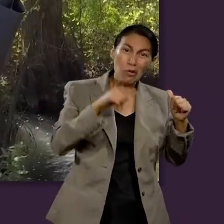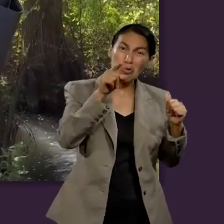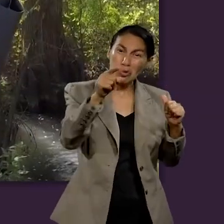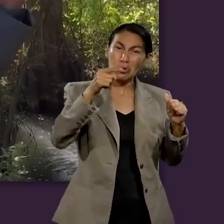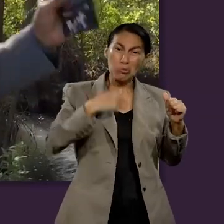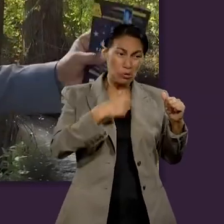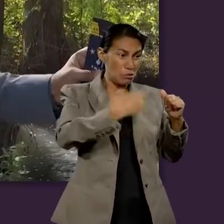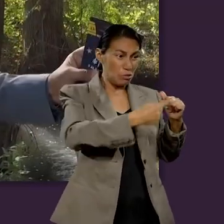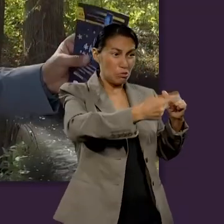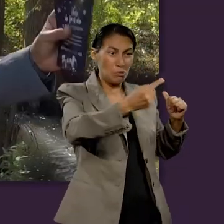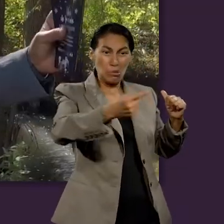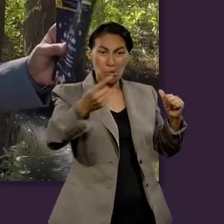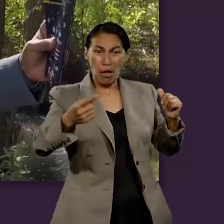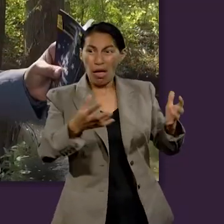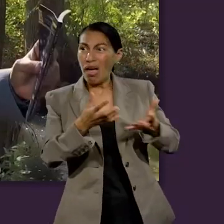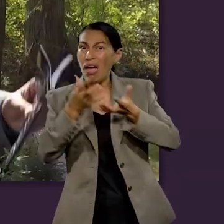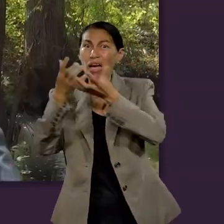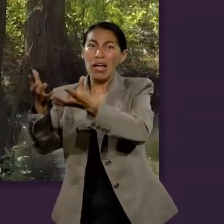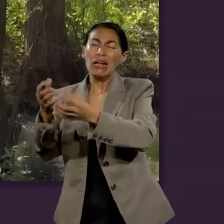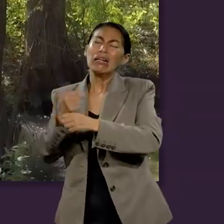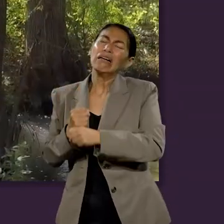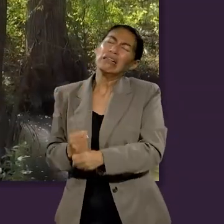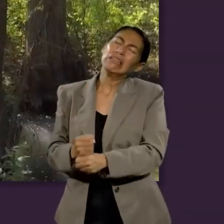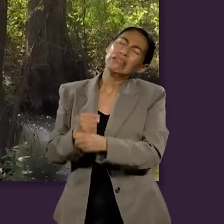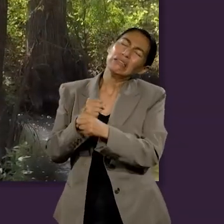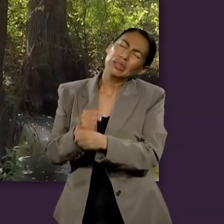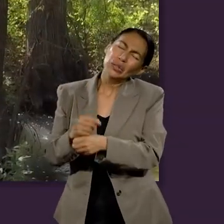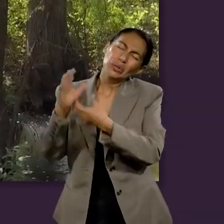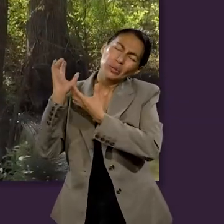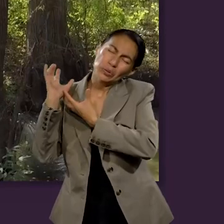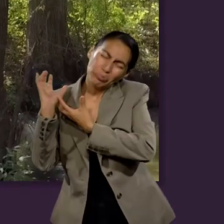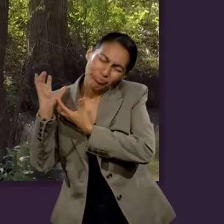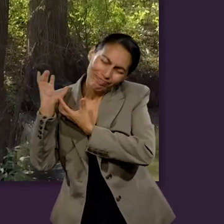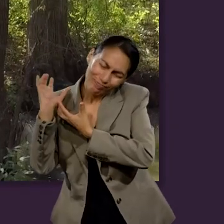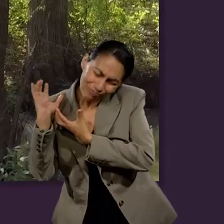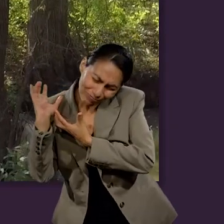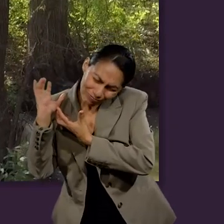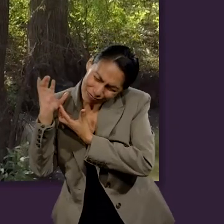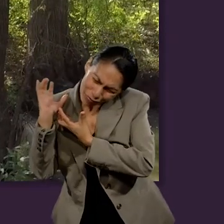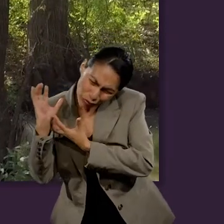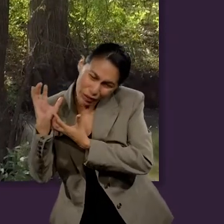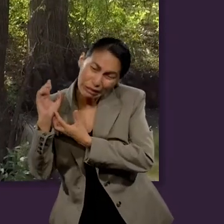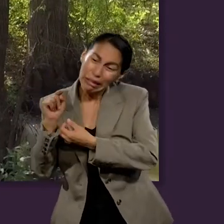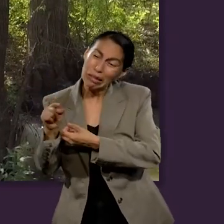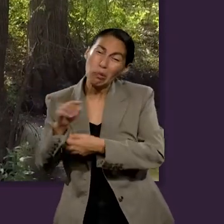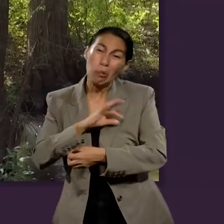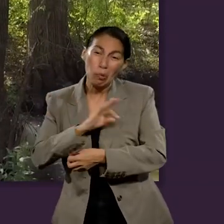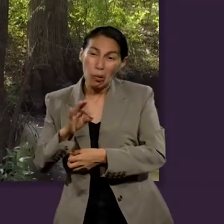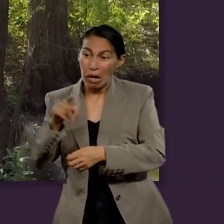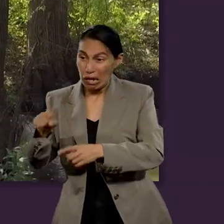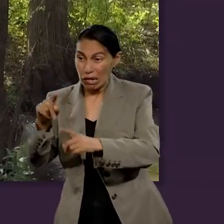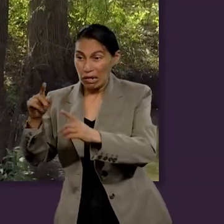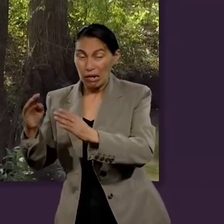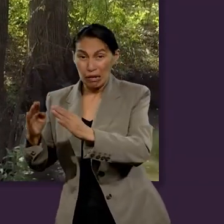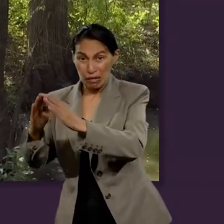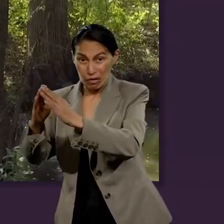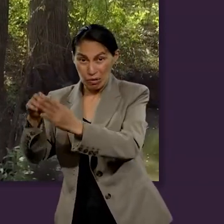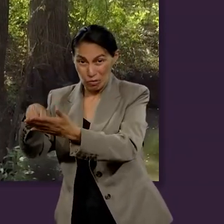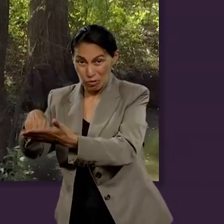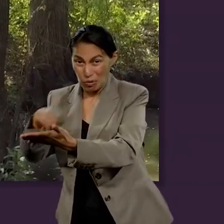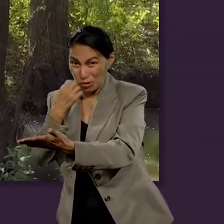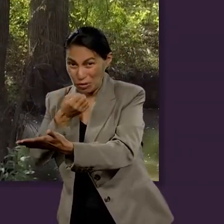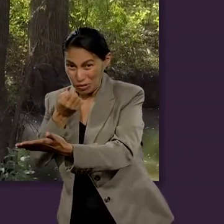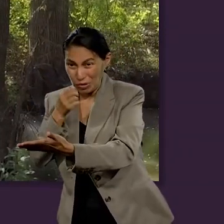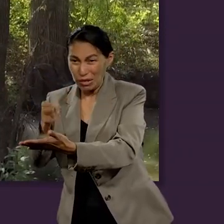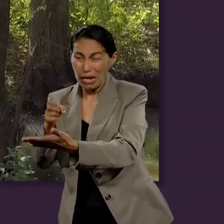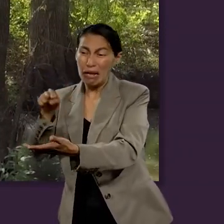El peso fue tal que Jesús estuvo a punto de morir en el Getsemaní, pero el Señor le dio fuerzas para que resistiera hasta el Calvario. ahí